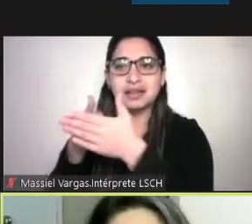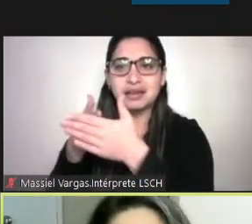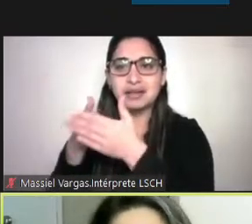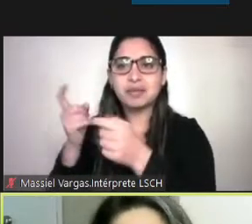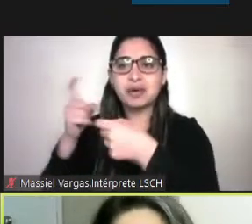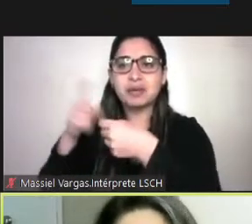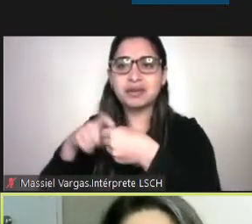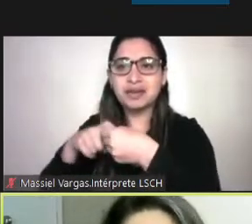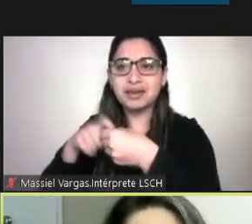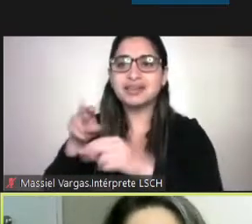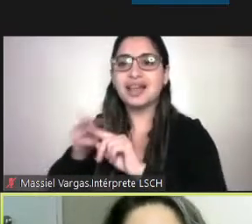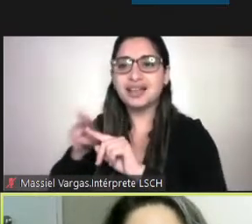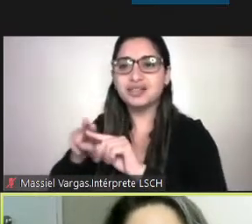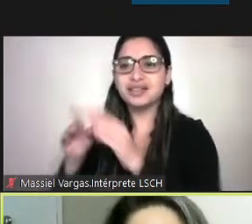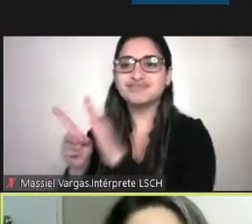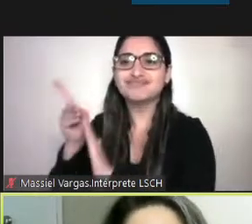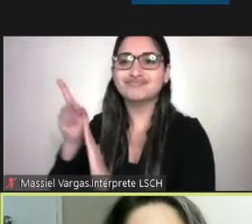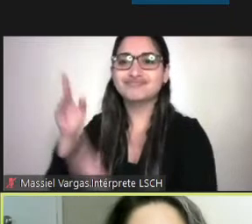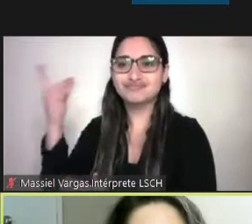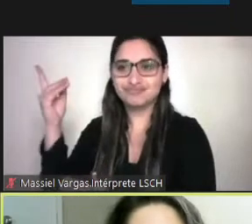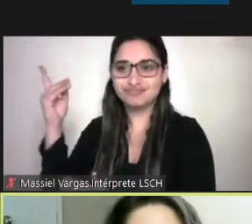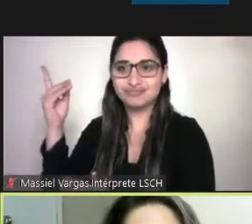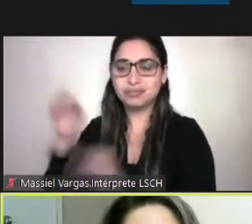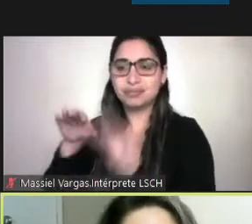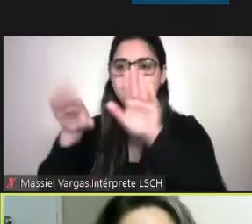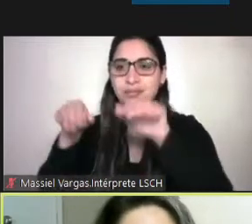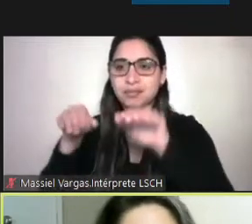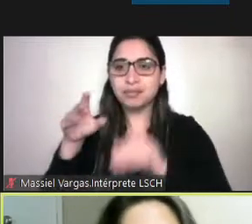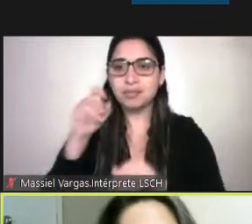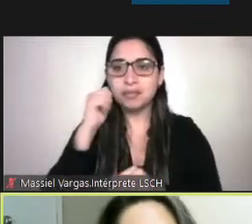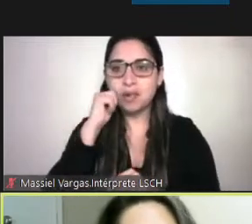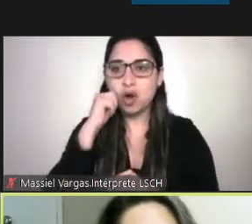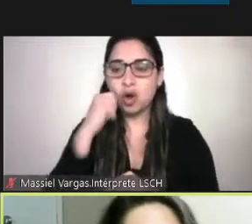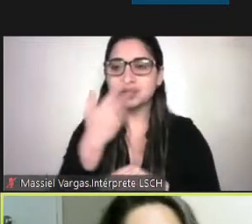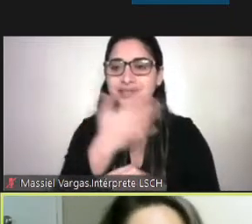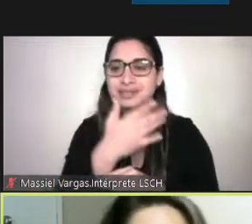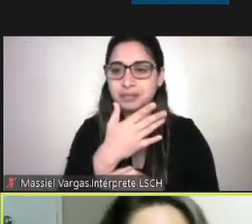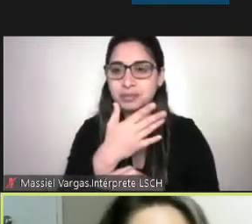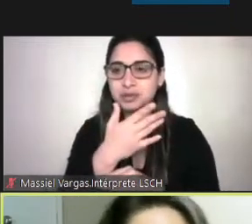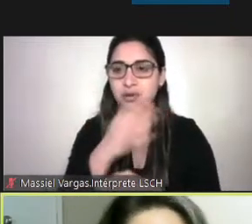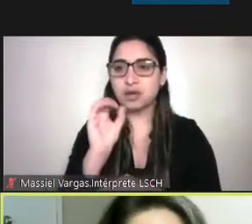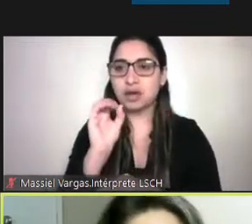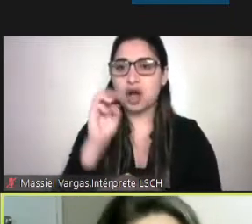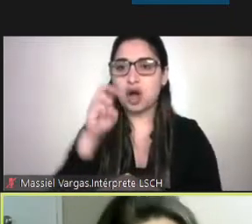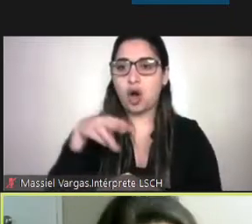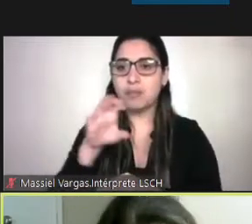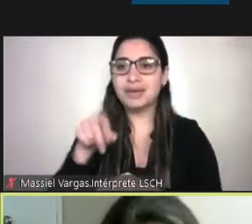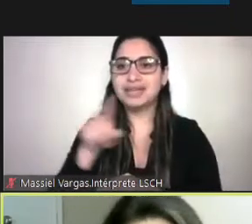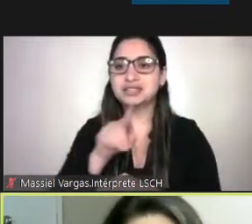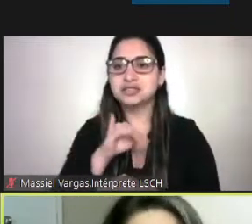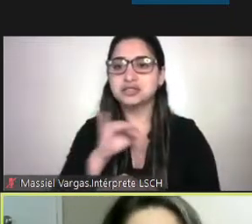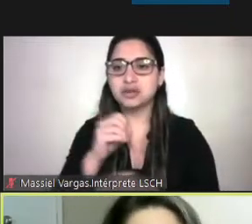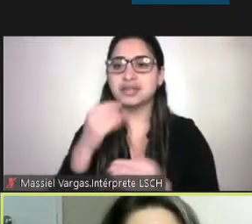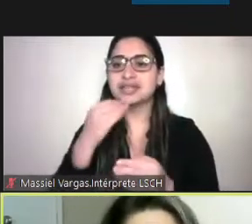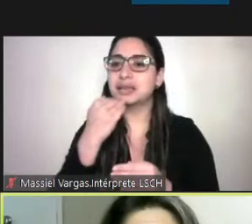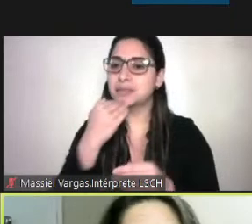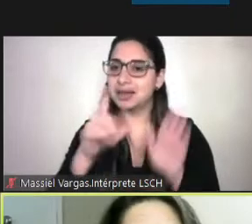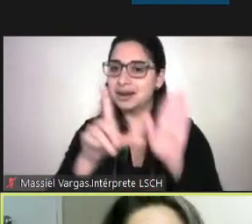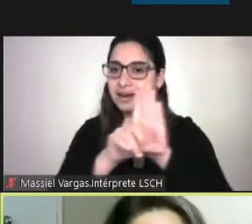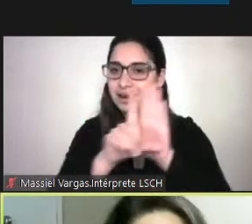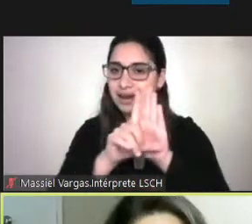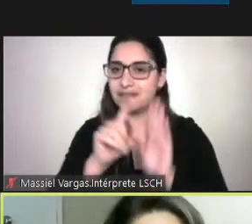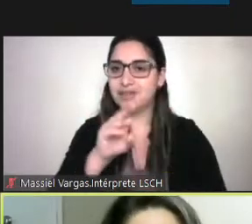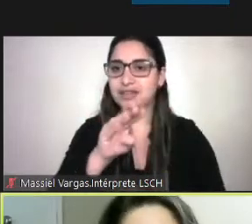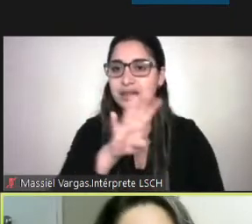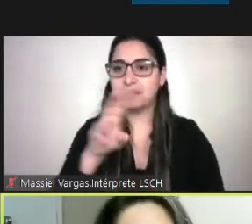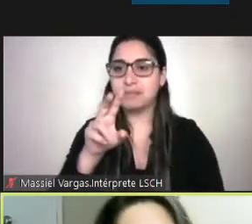discapacidad. Y el mismo concepto este que tiene la convención y también la ley 20.422. Y